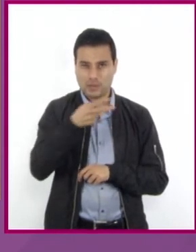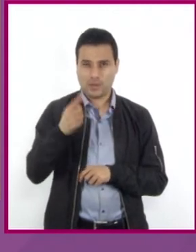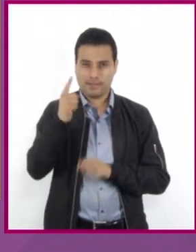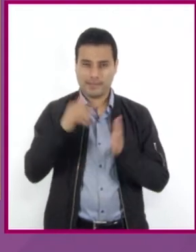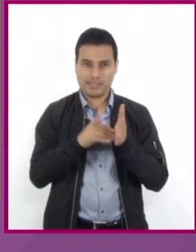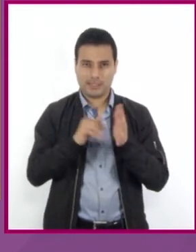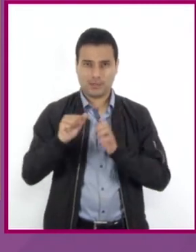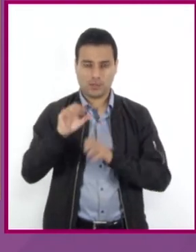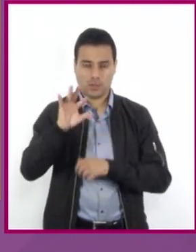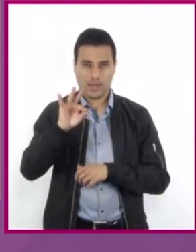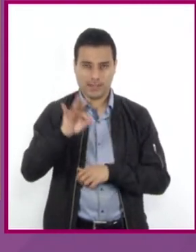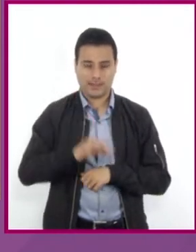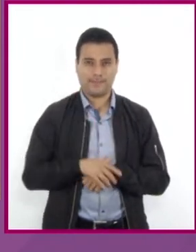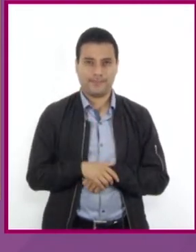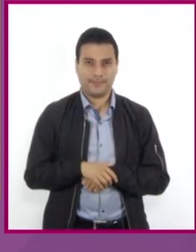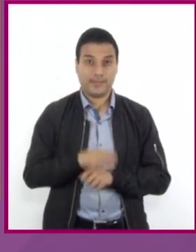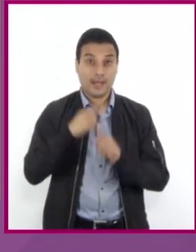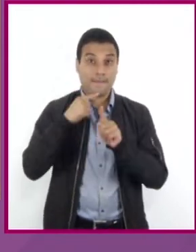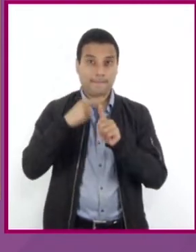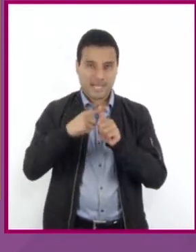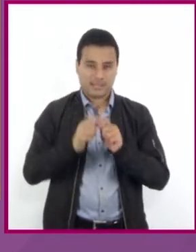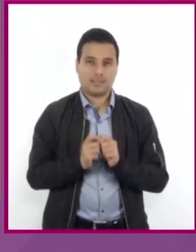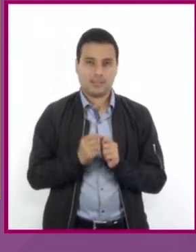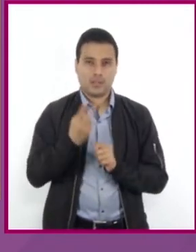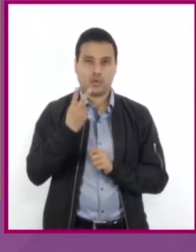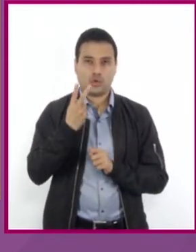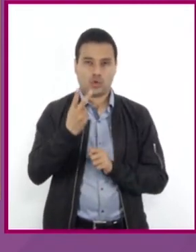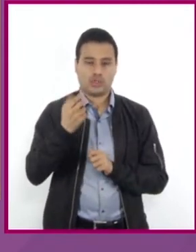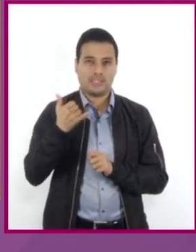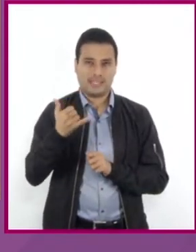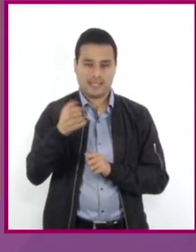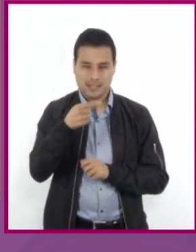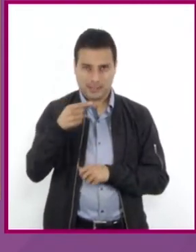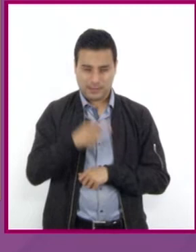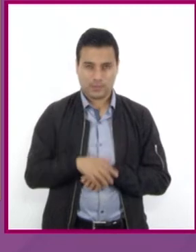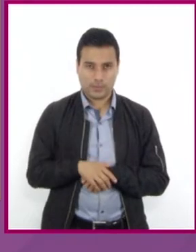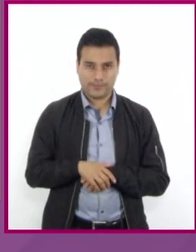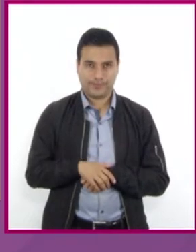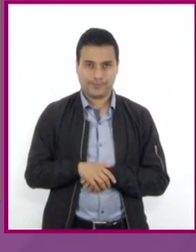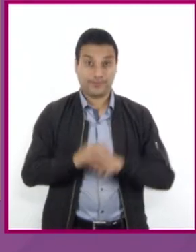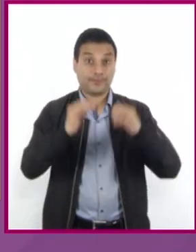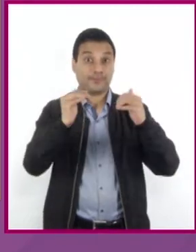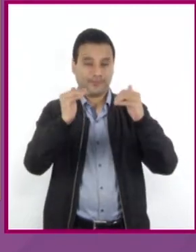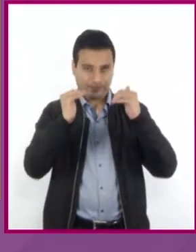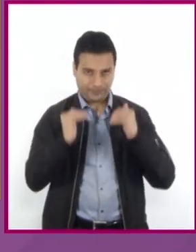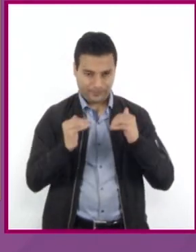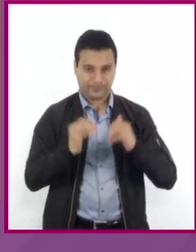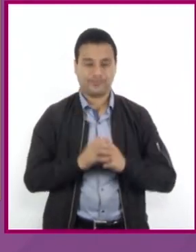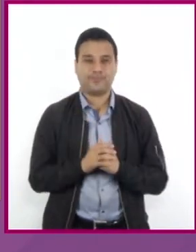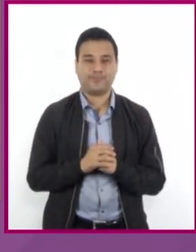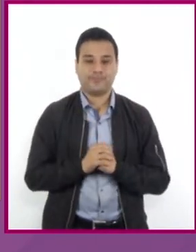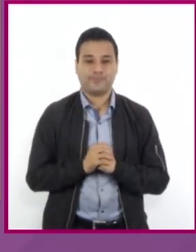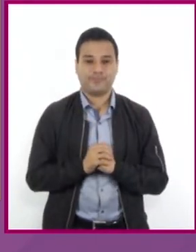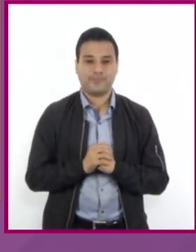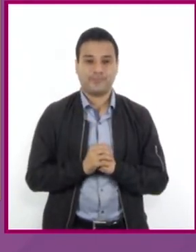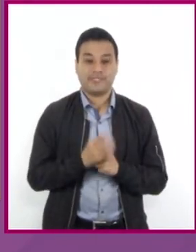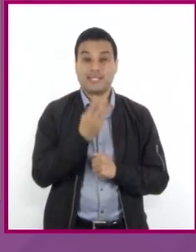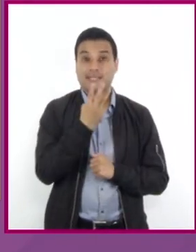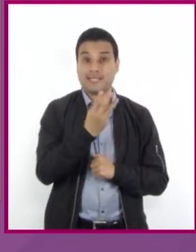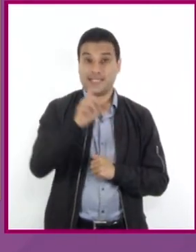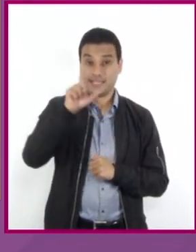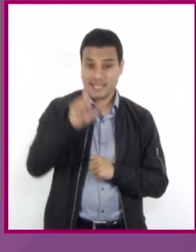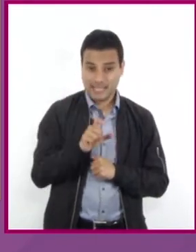,640 más 2Y negativo obteniendo la siguiente igualdad. 3X